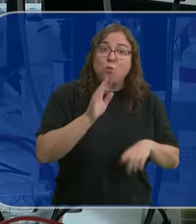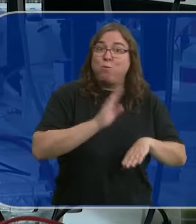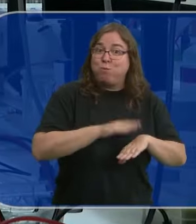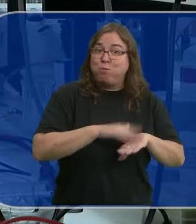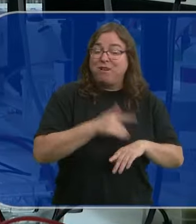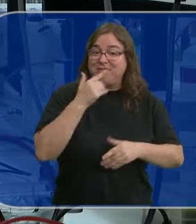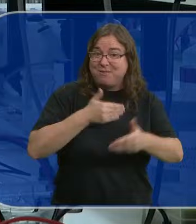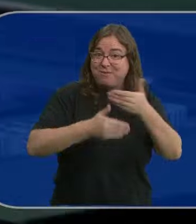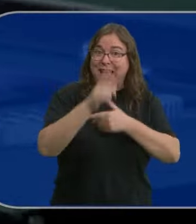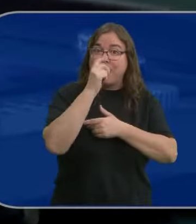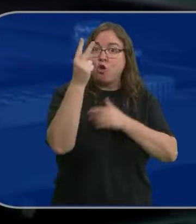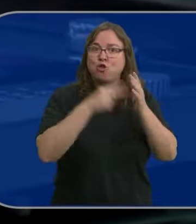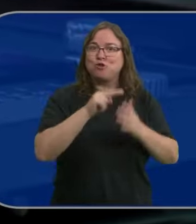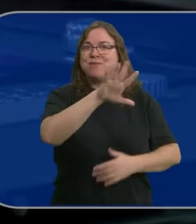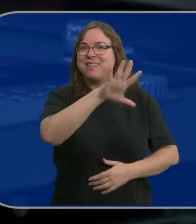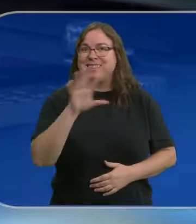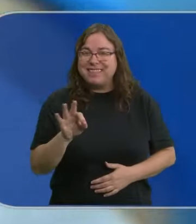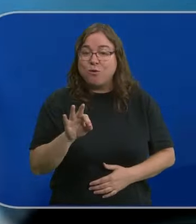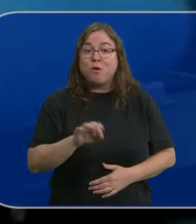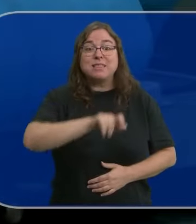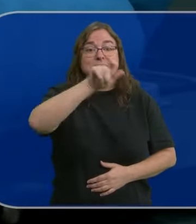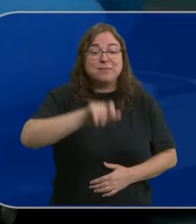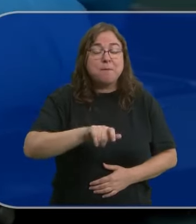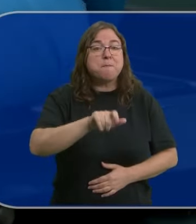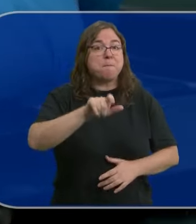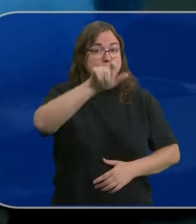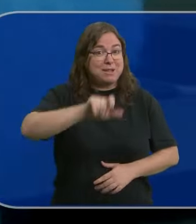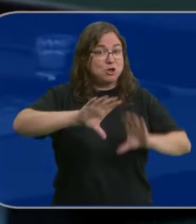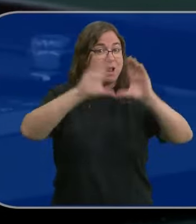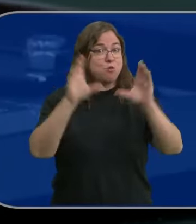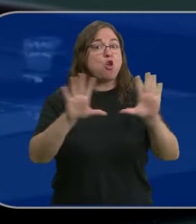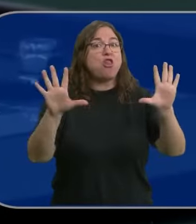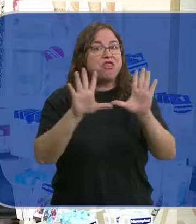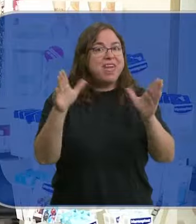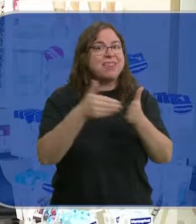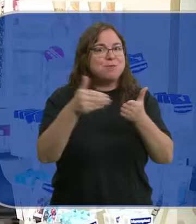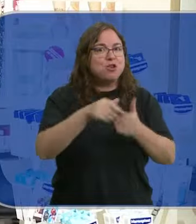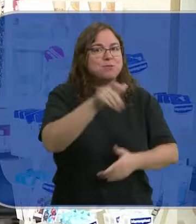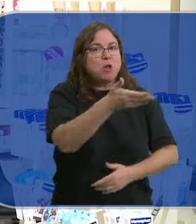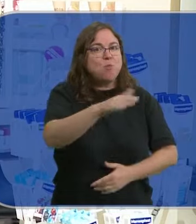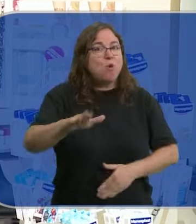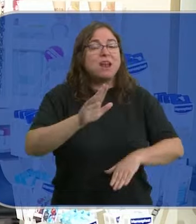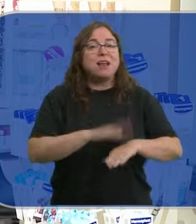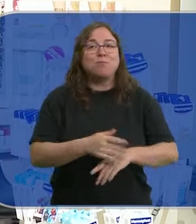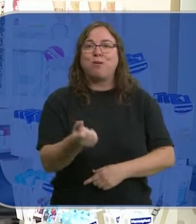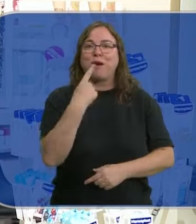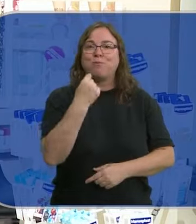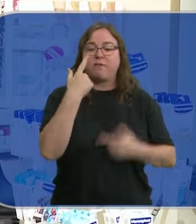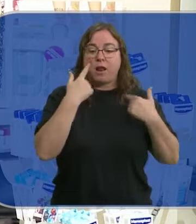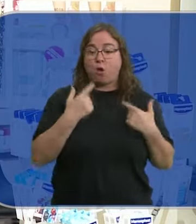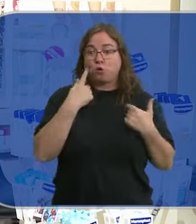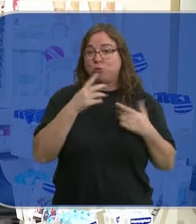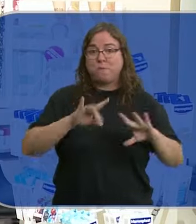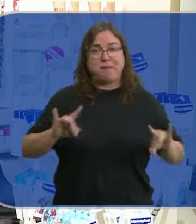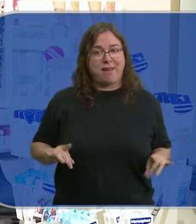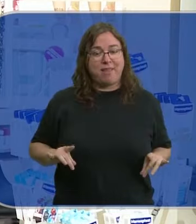vaticinan que en el año 2050 habrá 10 millones de muertes en todo el mundo por esta causa. Cuando deja de funcionar un antibiótico